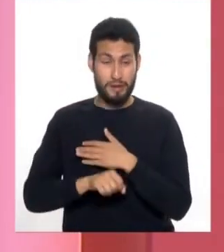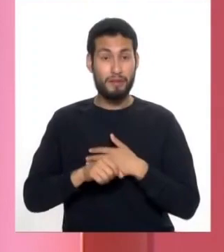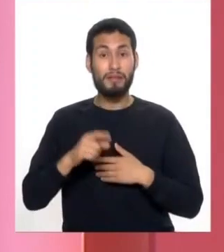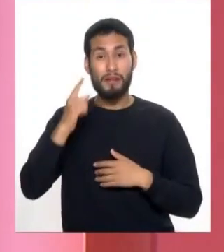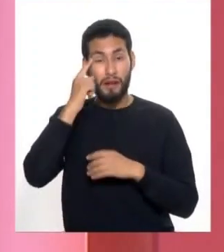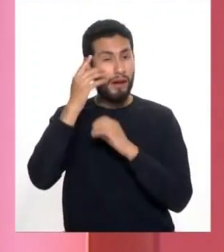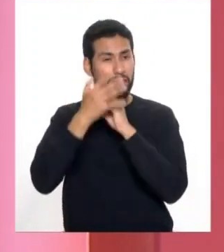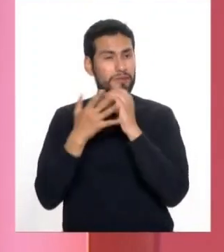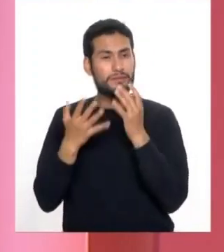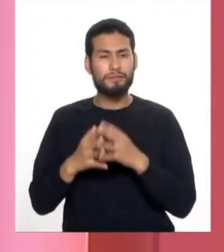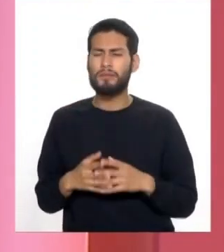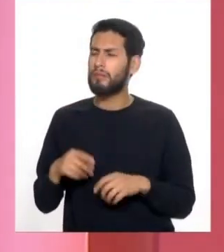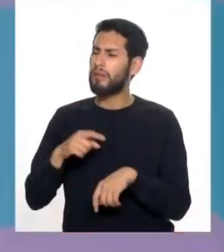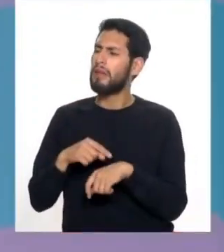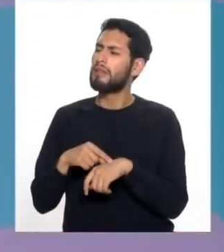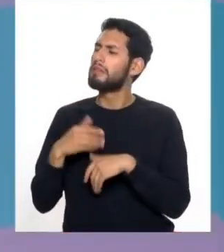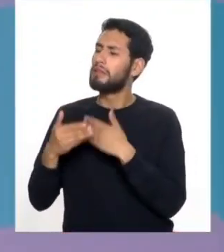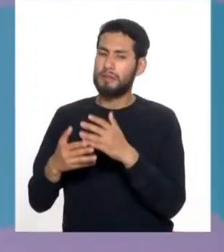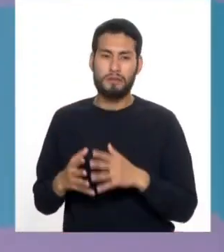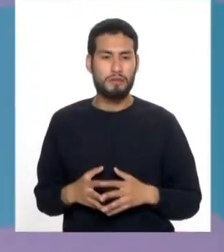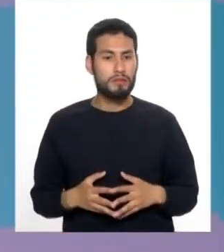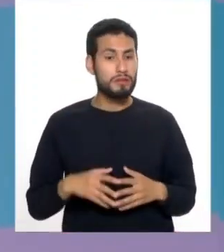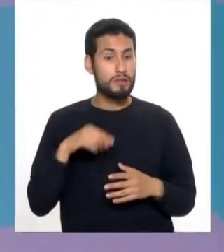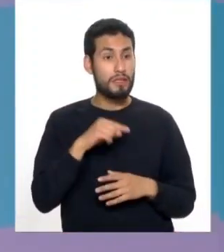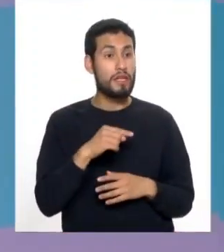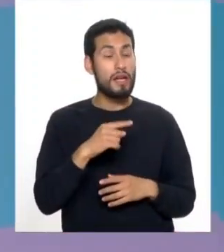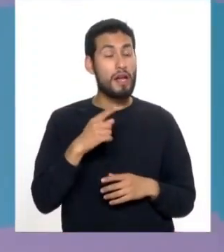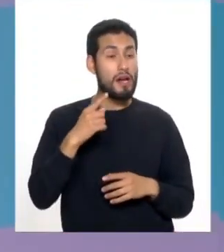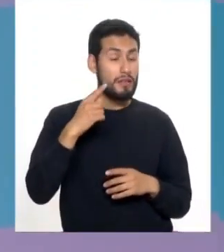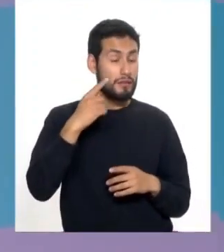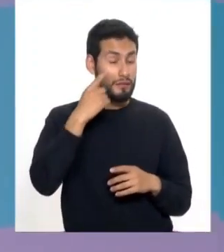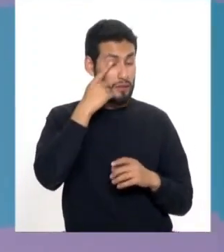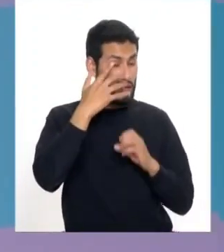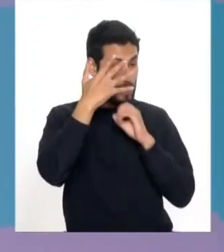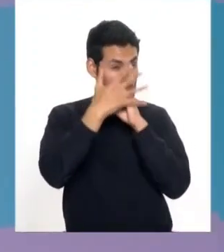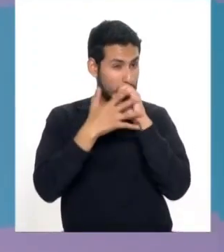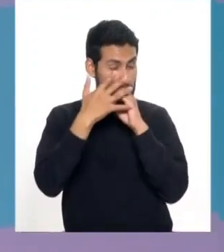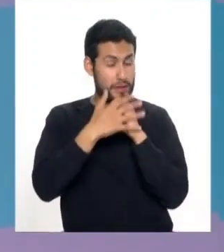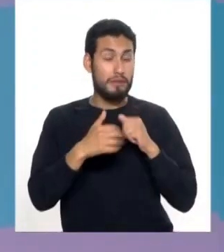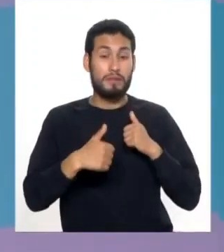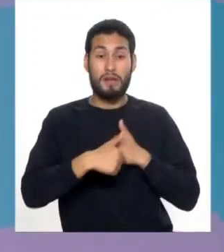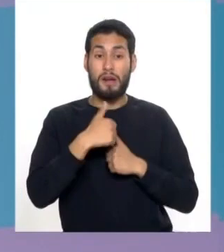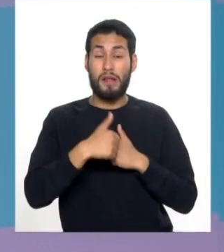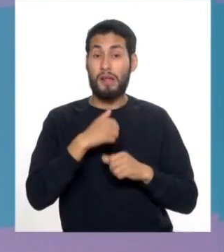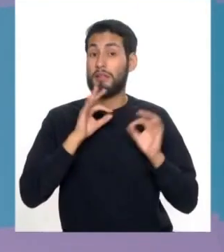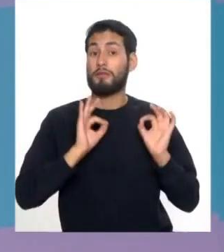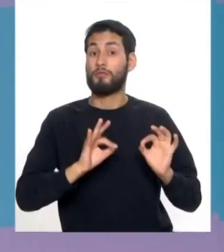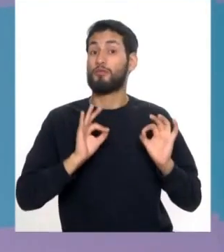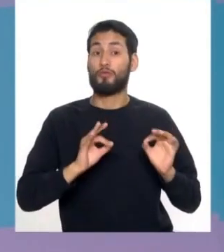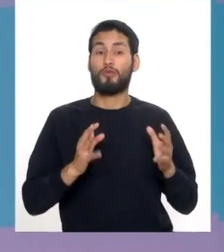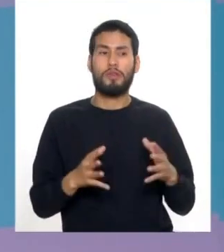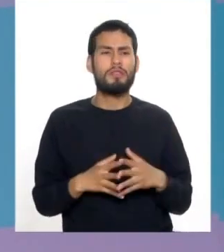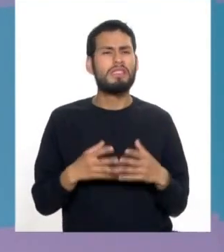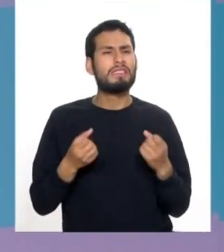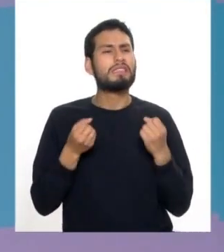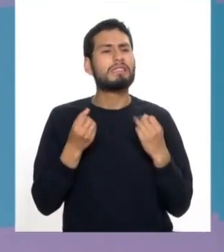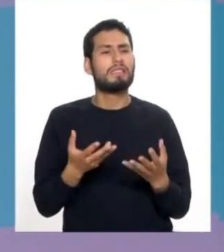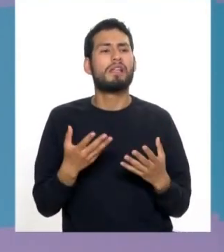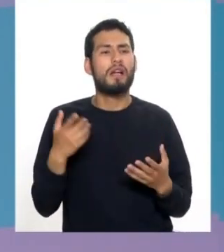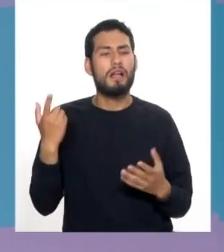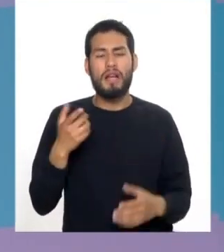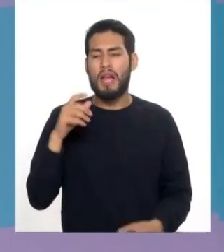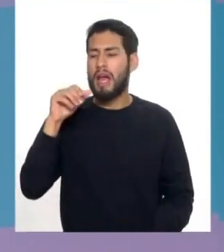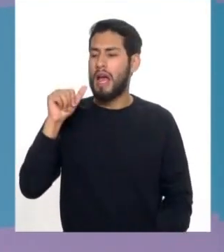tiempo lo vamos a operar? Claro, las cataratas congénitas son muy peligrosas, porque provocan ambliopía